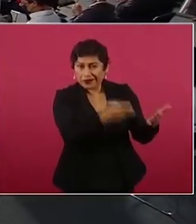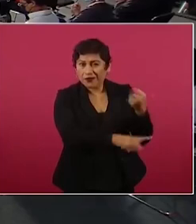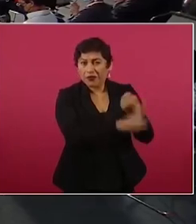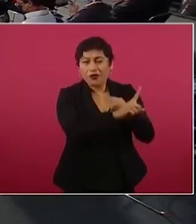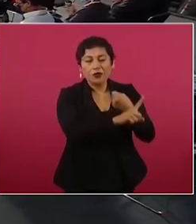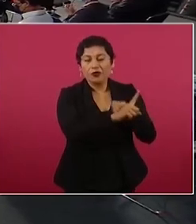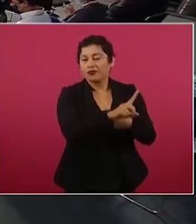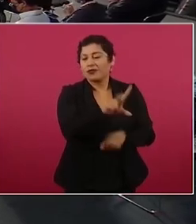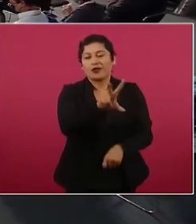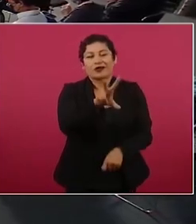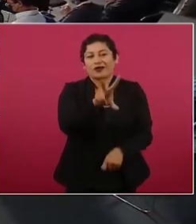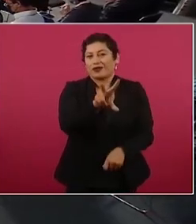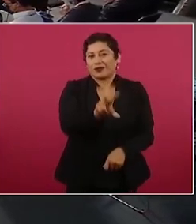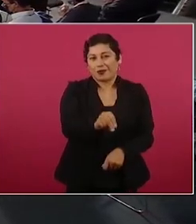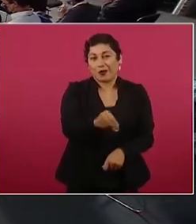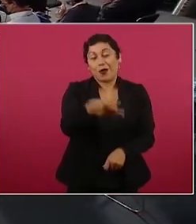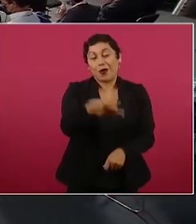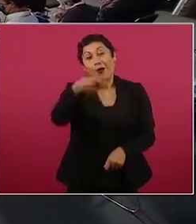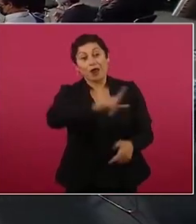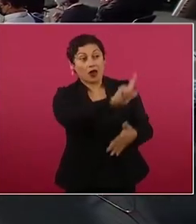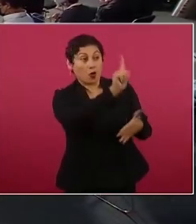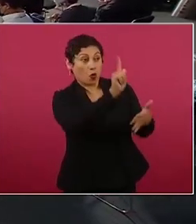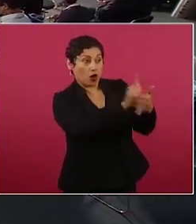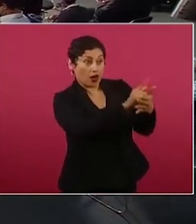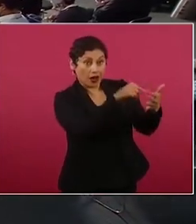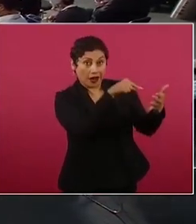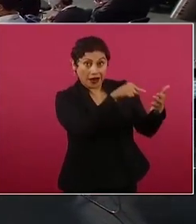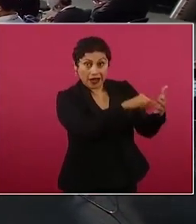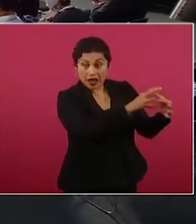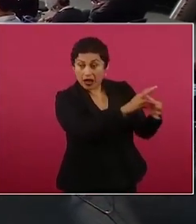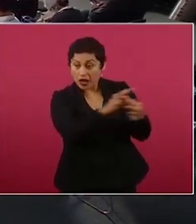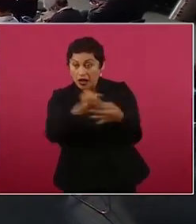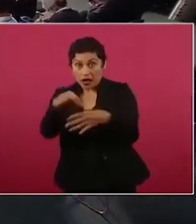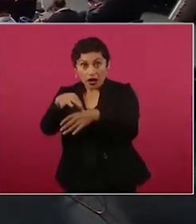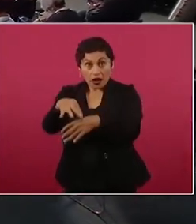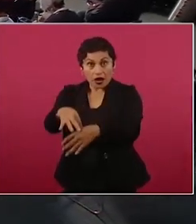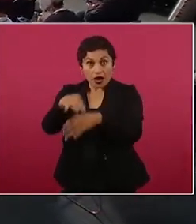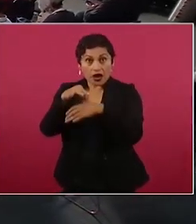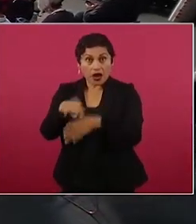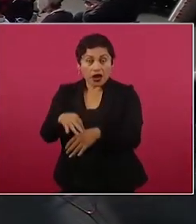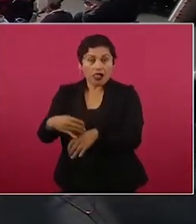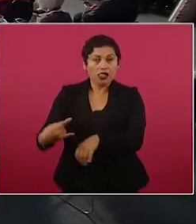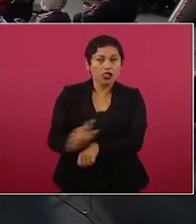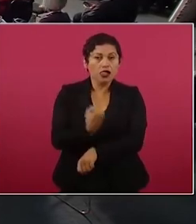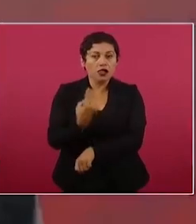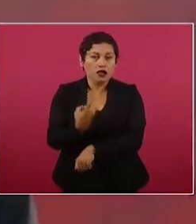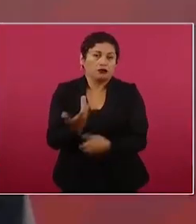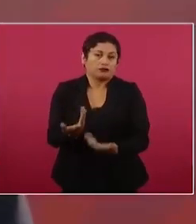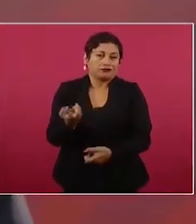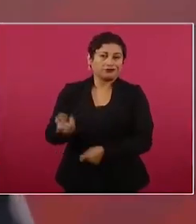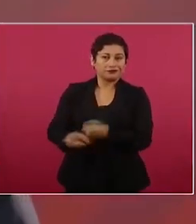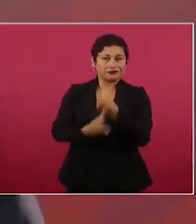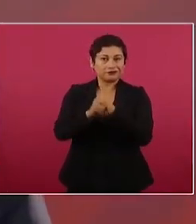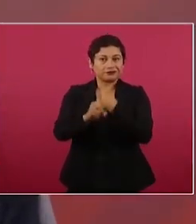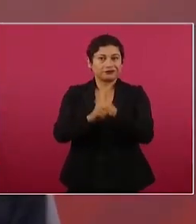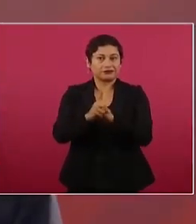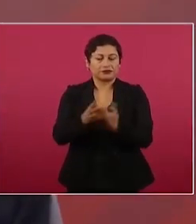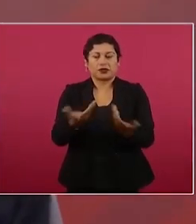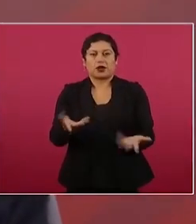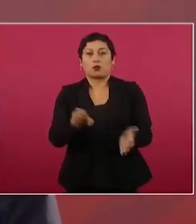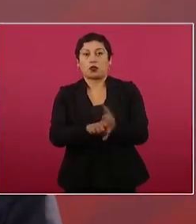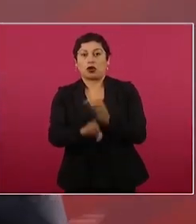el problema es que no se cumple con las leyes no hay ninguna ley que diga está permitido robar